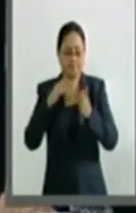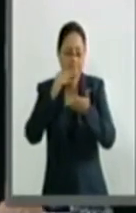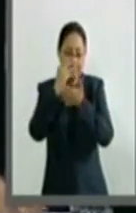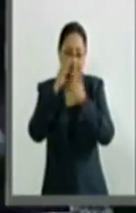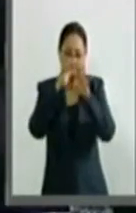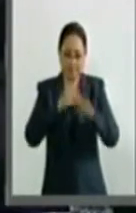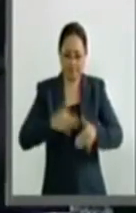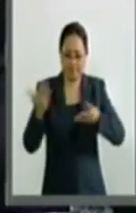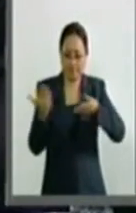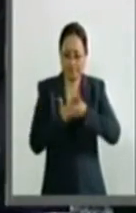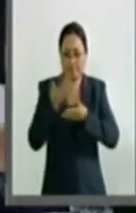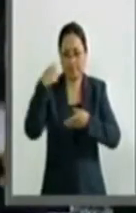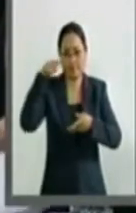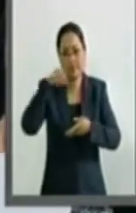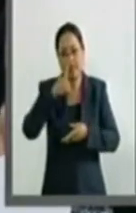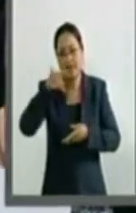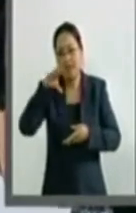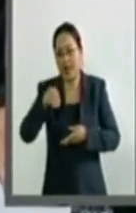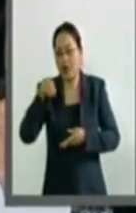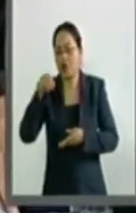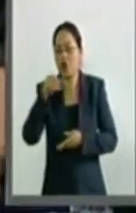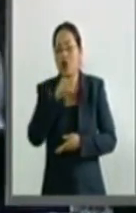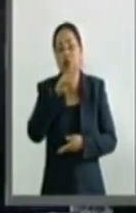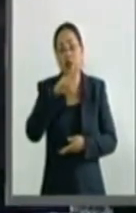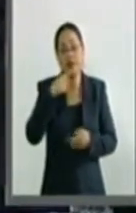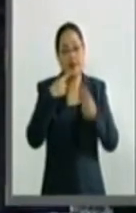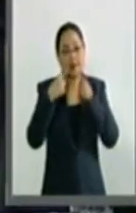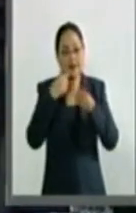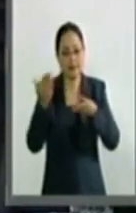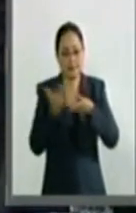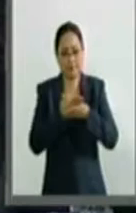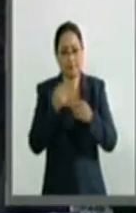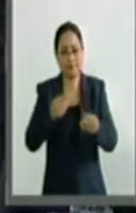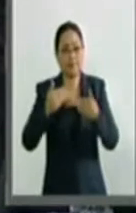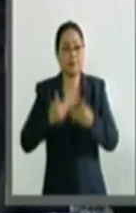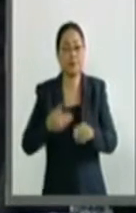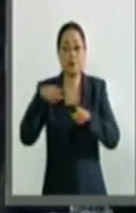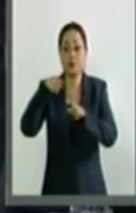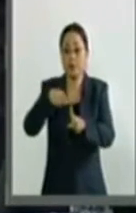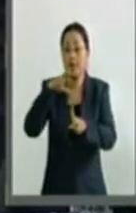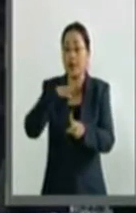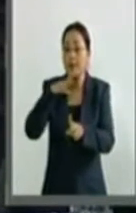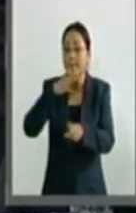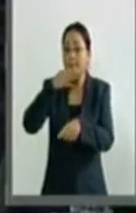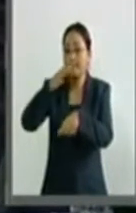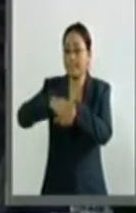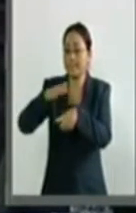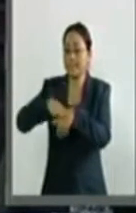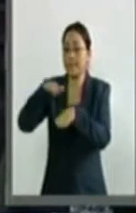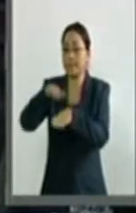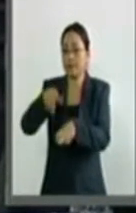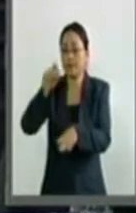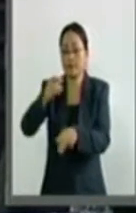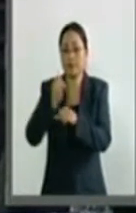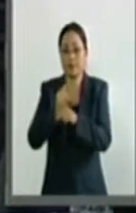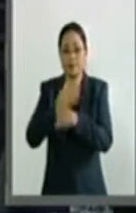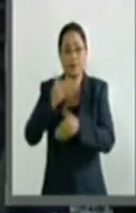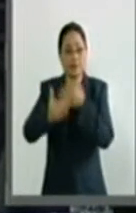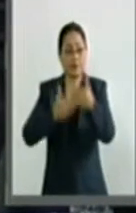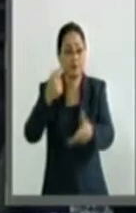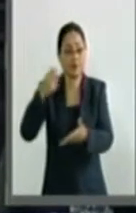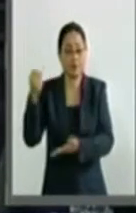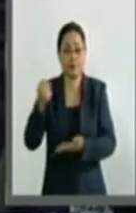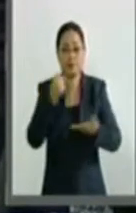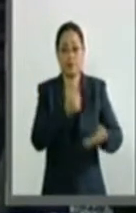manera íntegra en el diario de los debates. Para referirse al dictamen que exhorta a informar del proceso para recibir